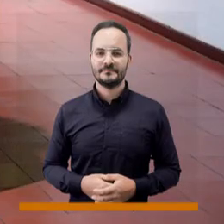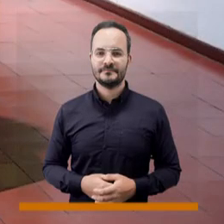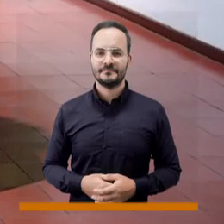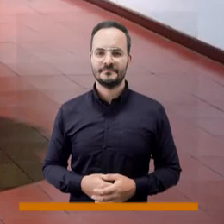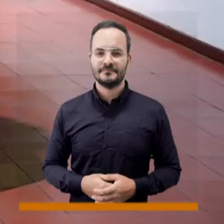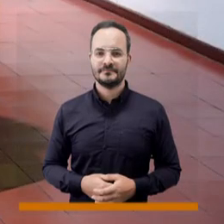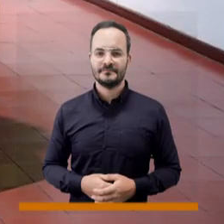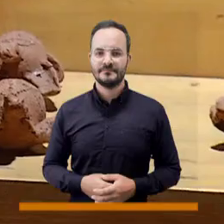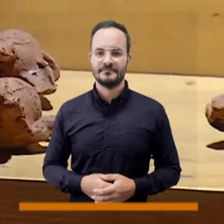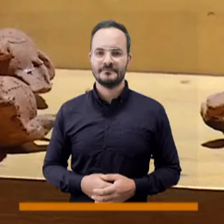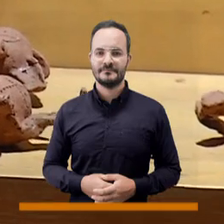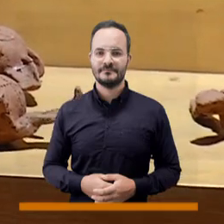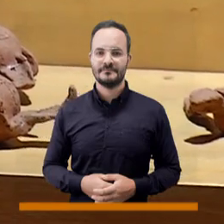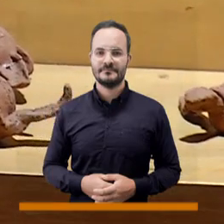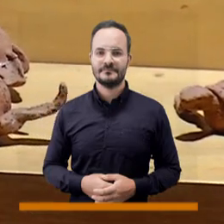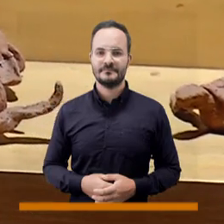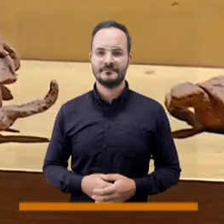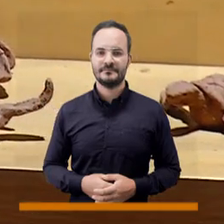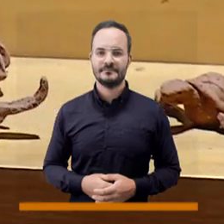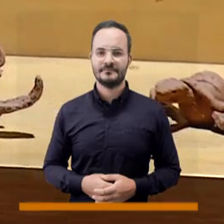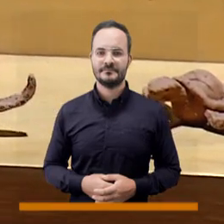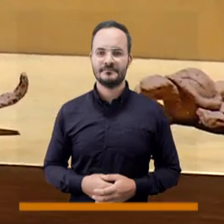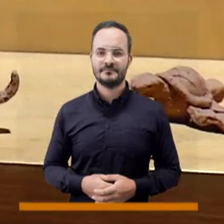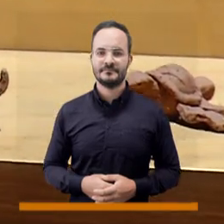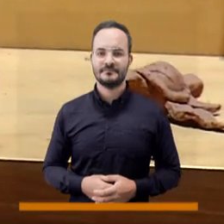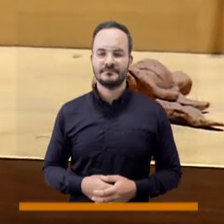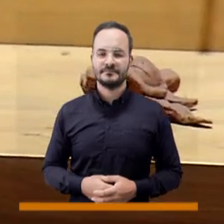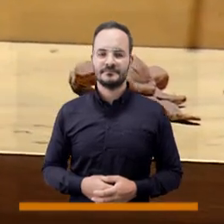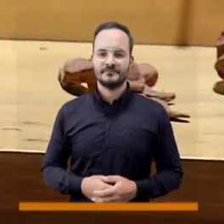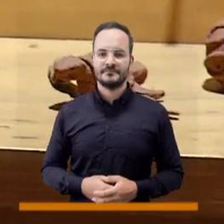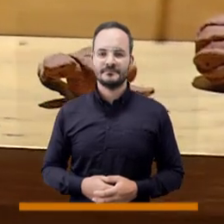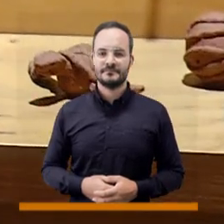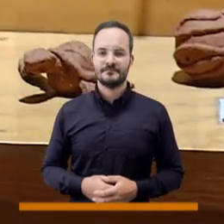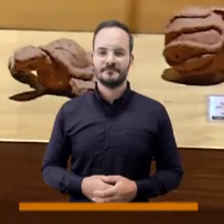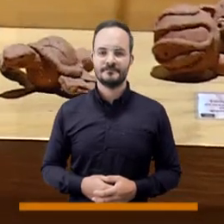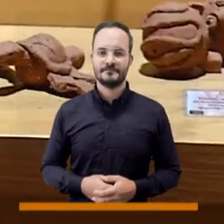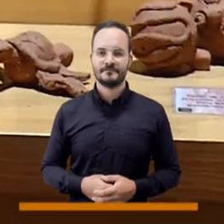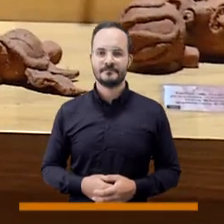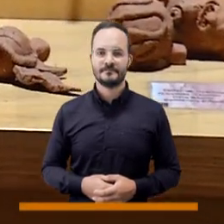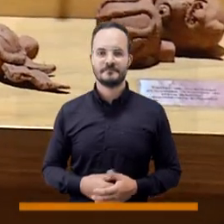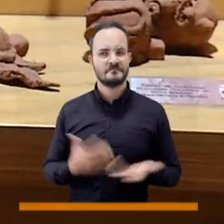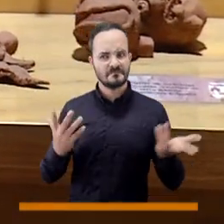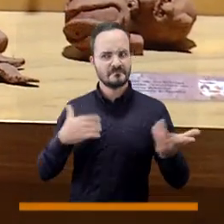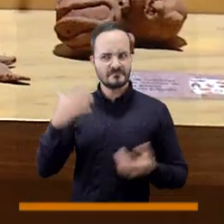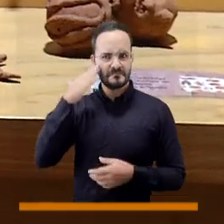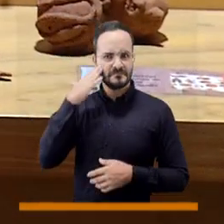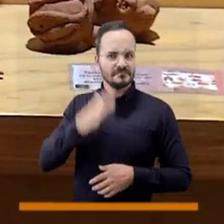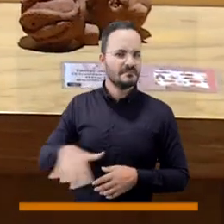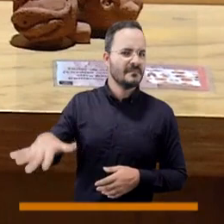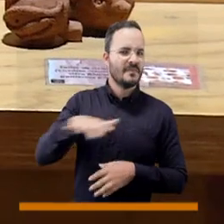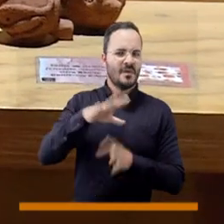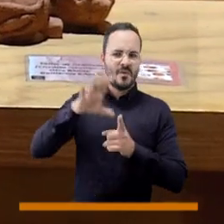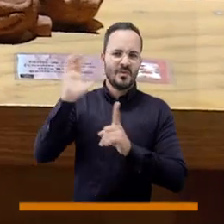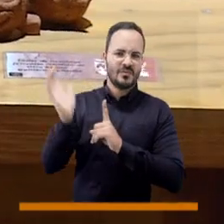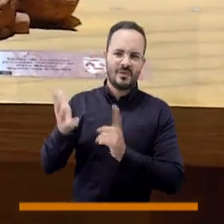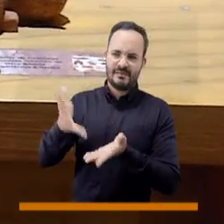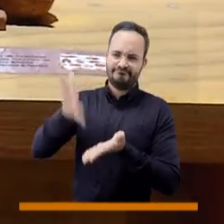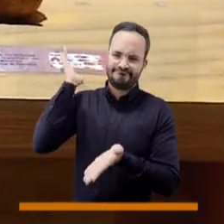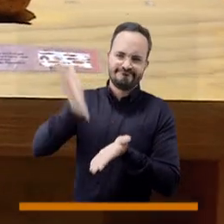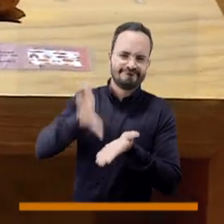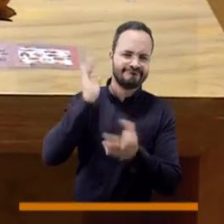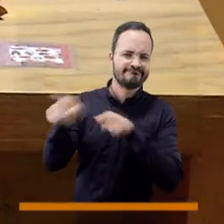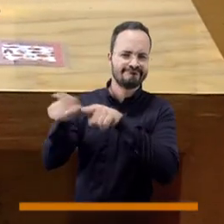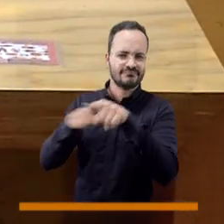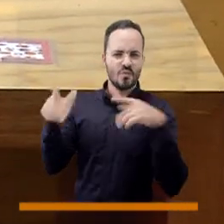riquezas culturales que aquí reposan estamos con el hermano raúl enao gracias por invitarnos hermano nos llama mucho la atención la